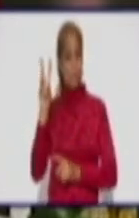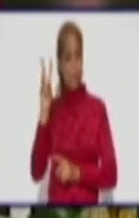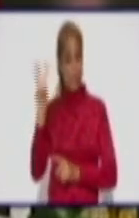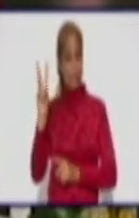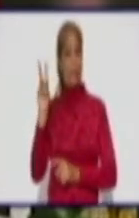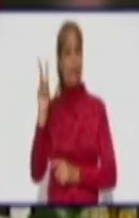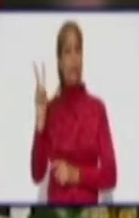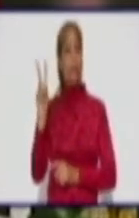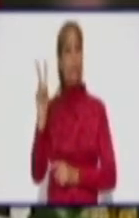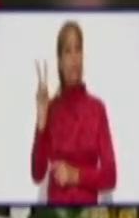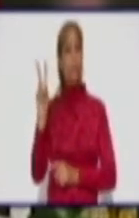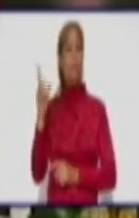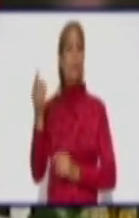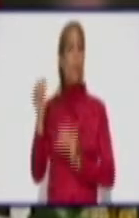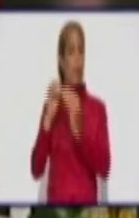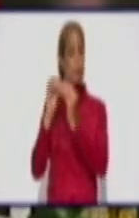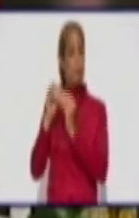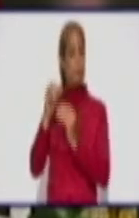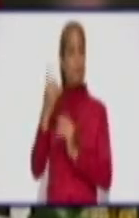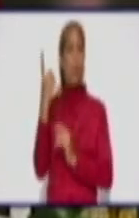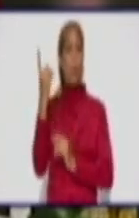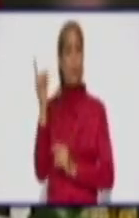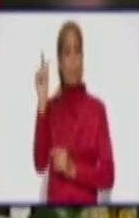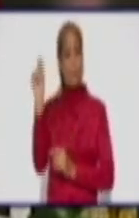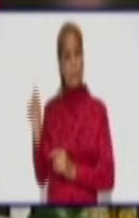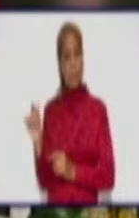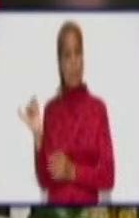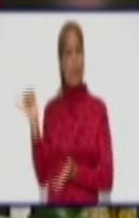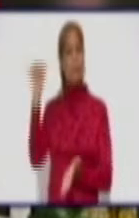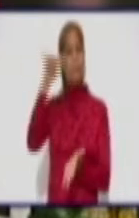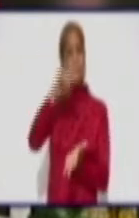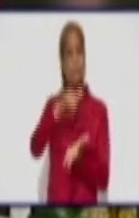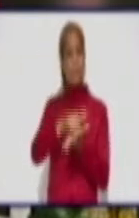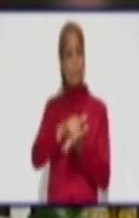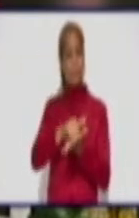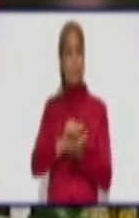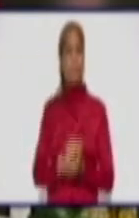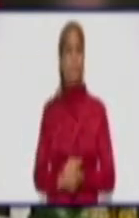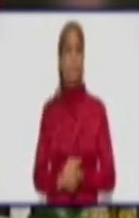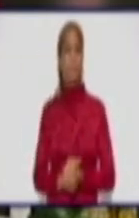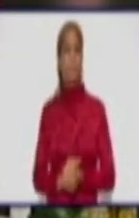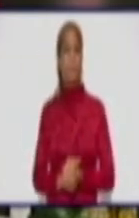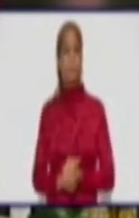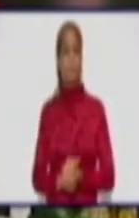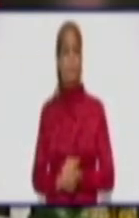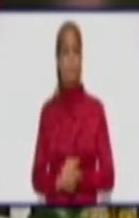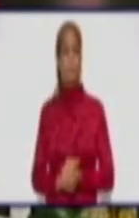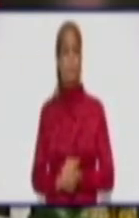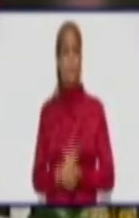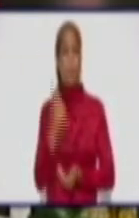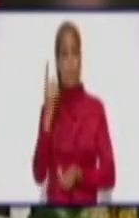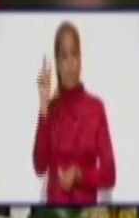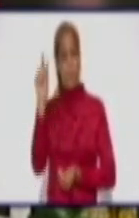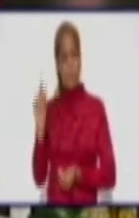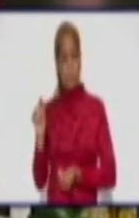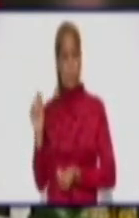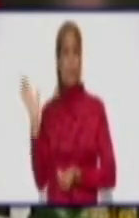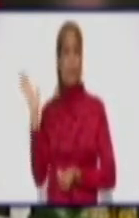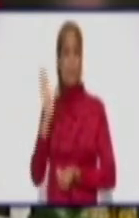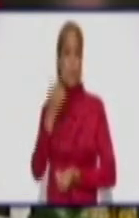la transmisión autóctona y 1 con fuente de infección en el extranjero, que es una persona procedente de Panamá.